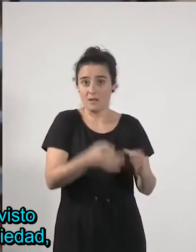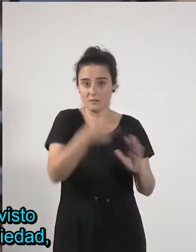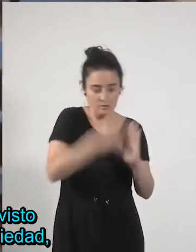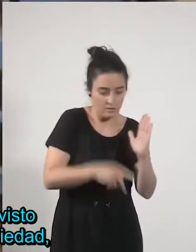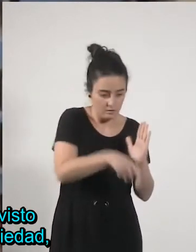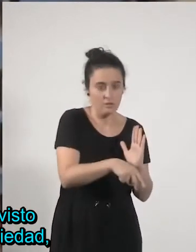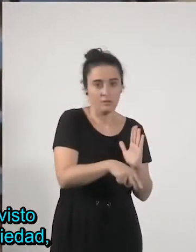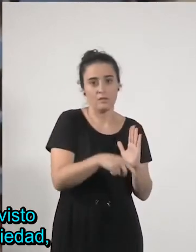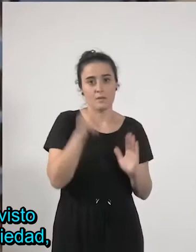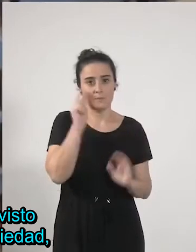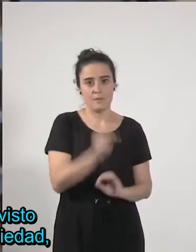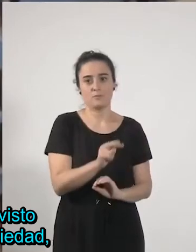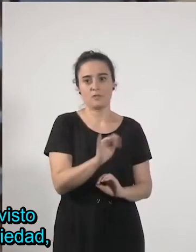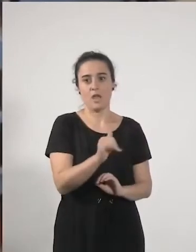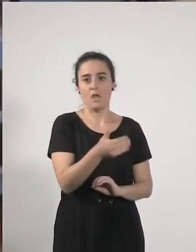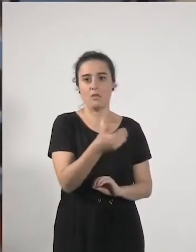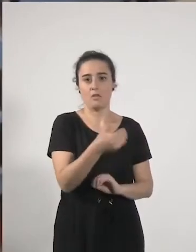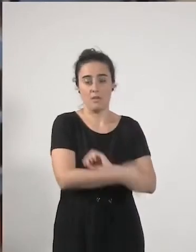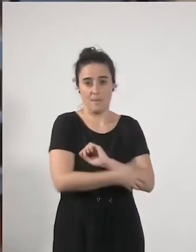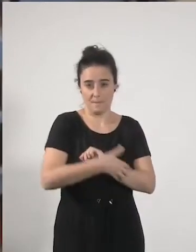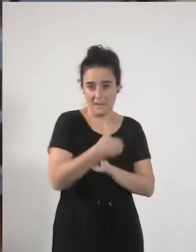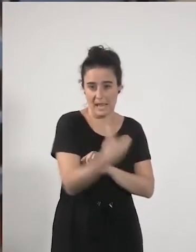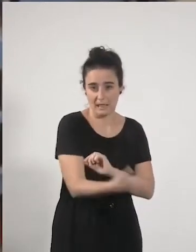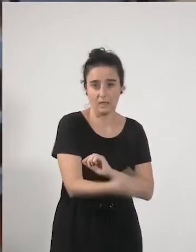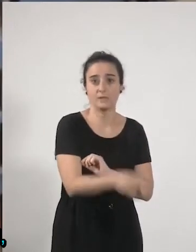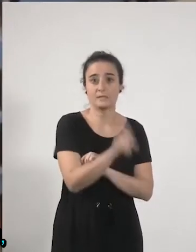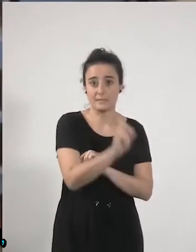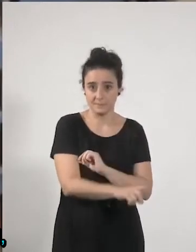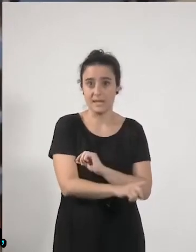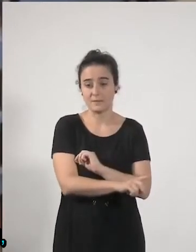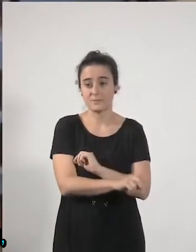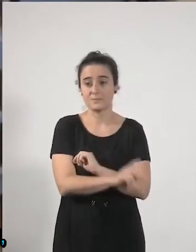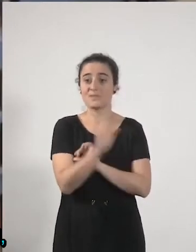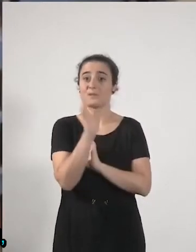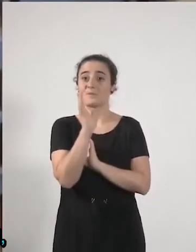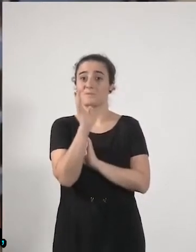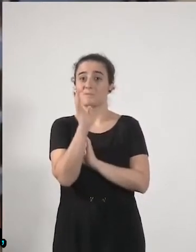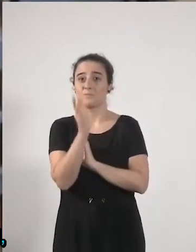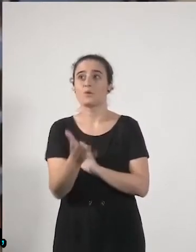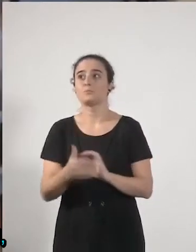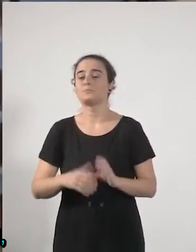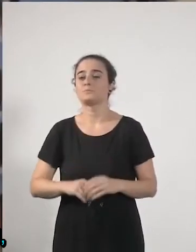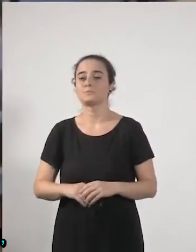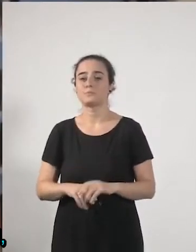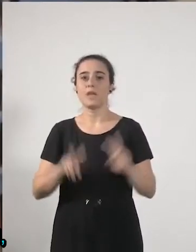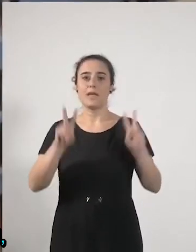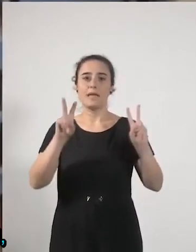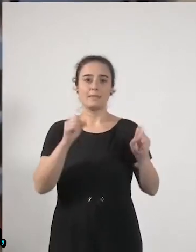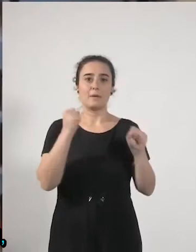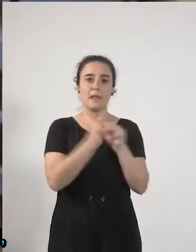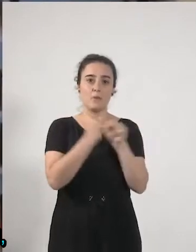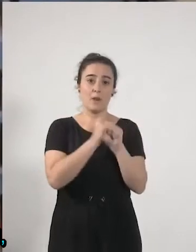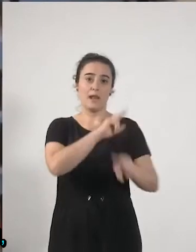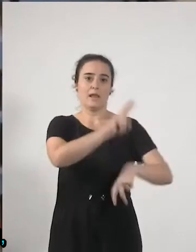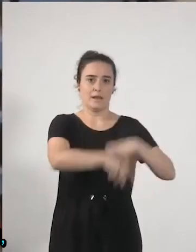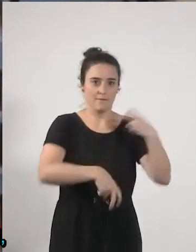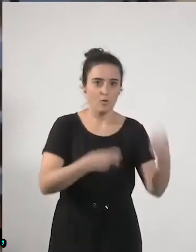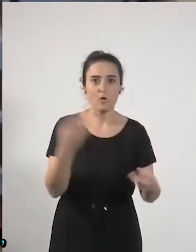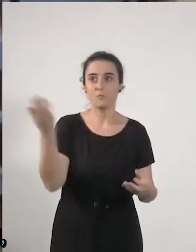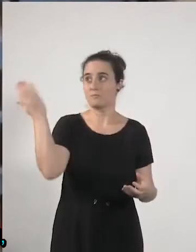muchísima muchísima precariedad porque bueno con la reforma laboral que ahora se ha